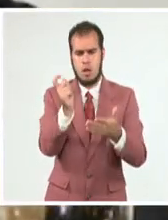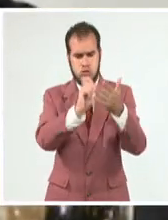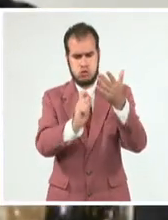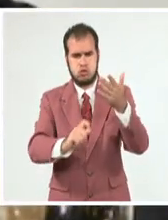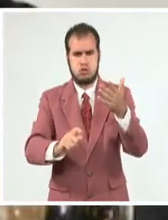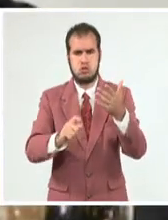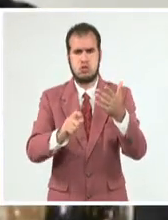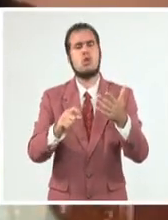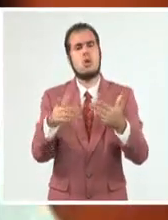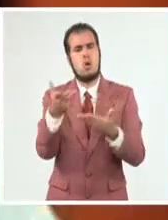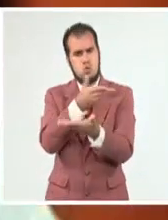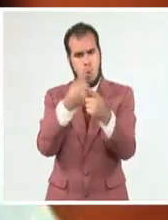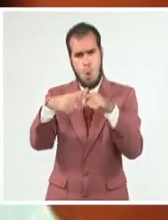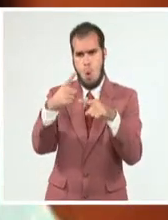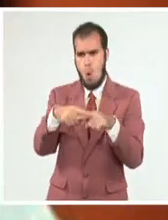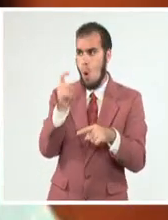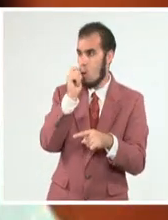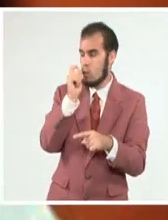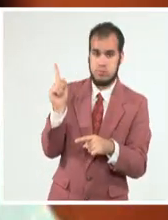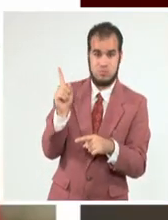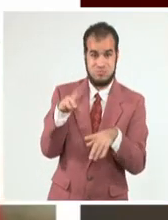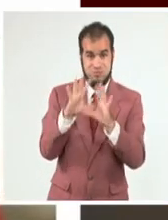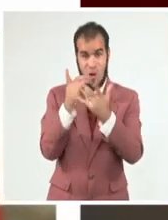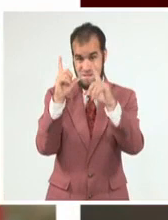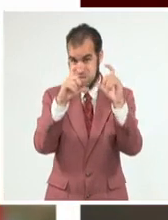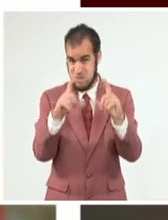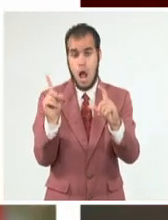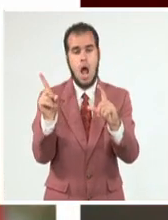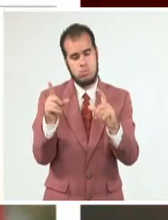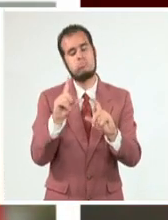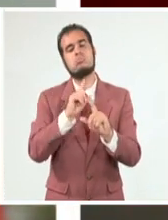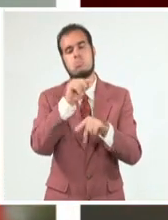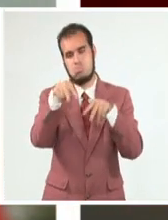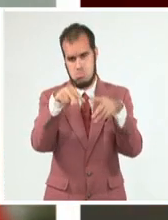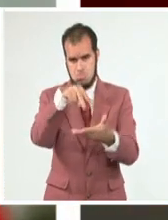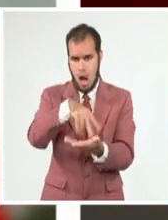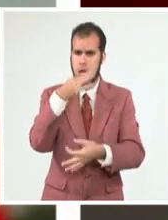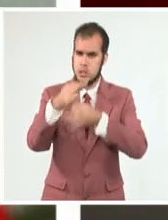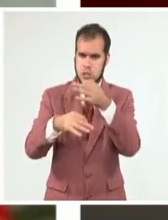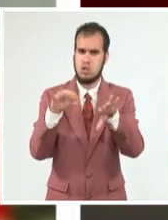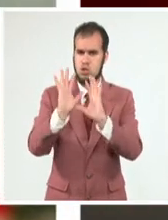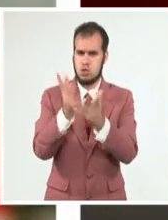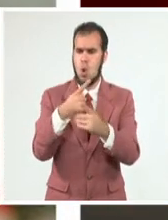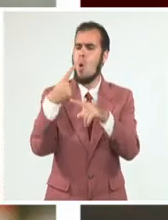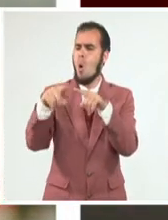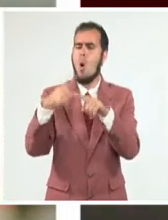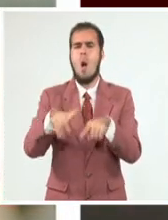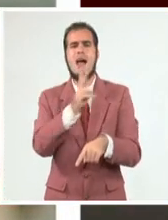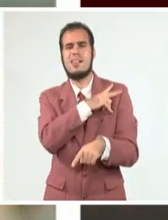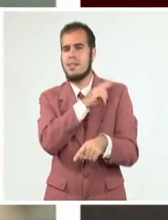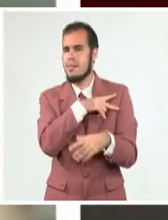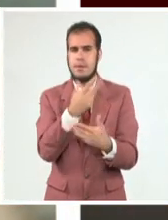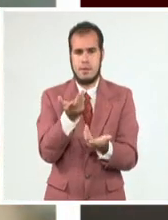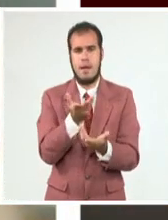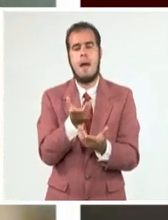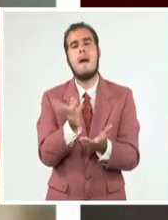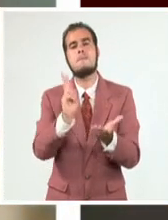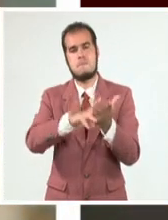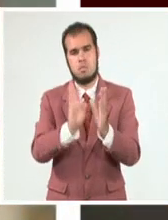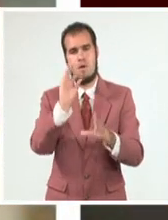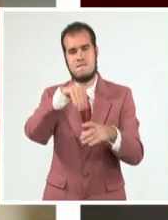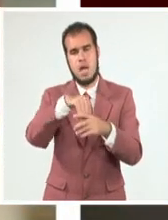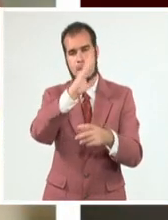sociólogos Atilio Borón, Ignacio Ramonet y Frey Beto, así como de reconocidos líderes de partidos miembros del Foro de Sao Paulo.